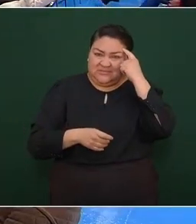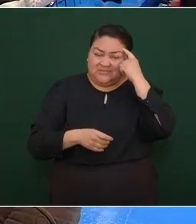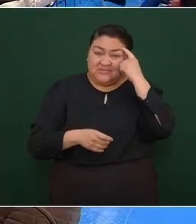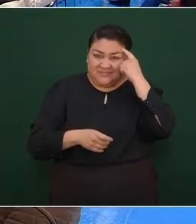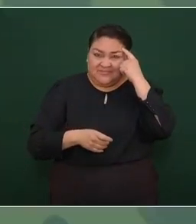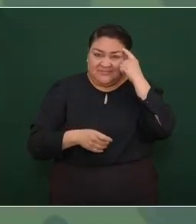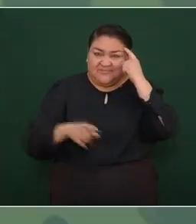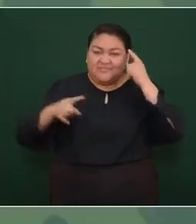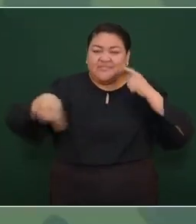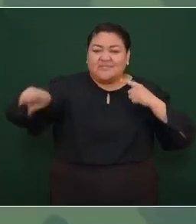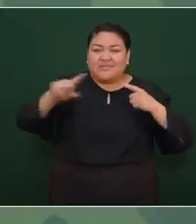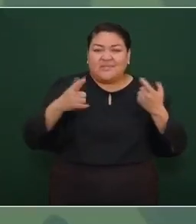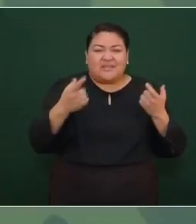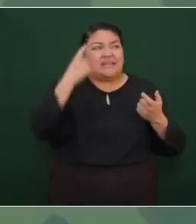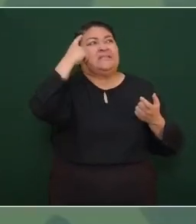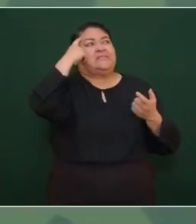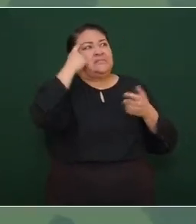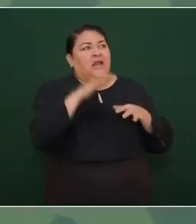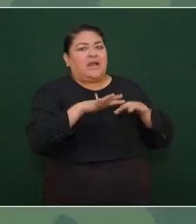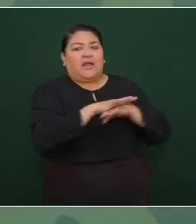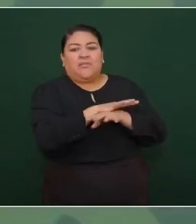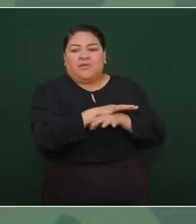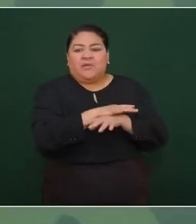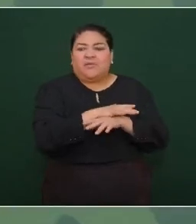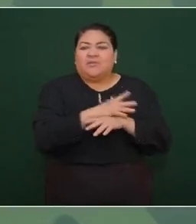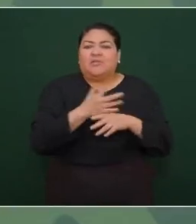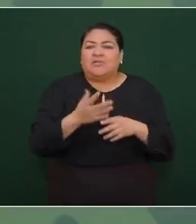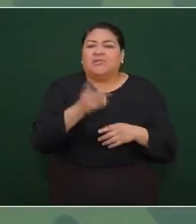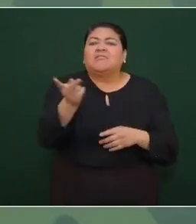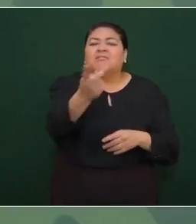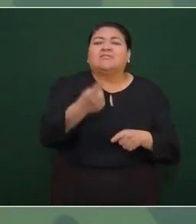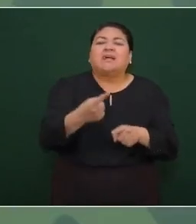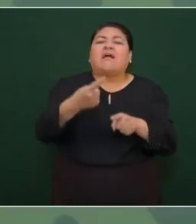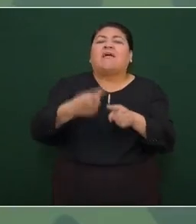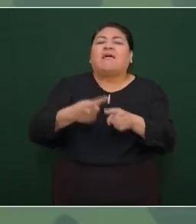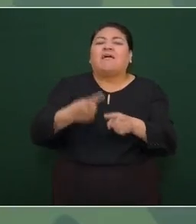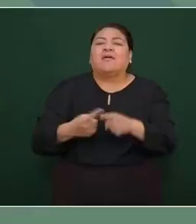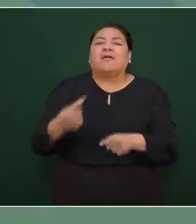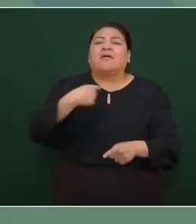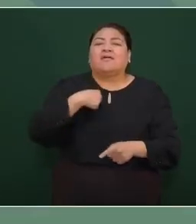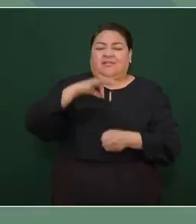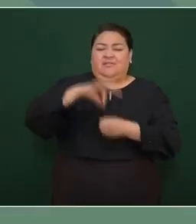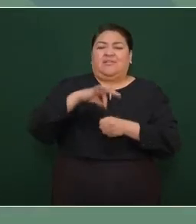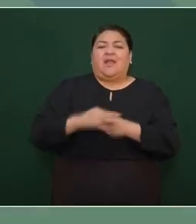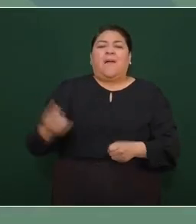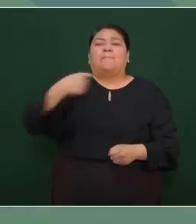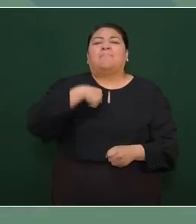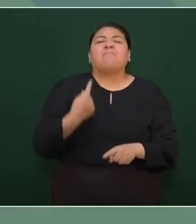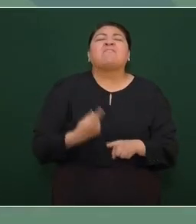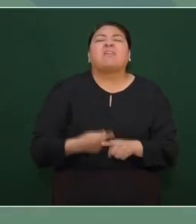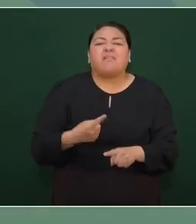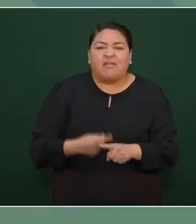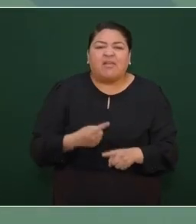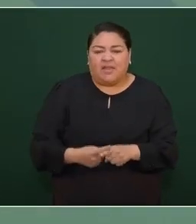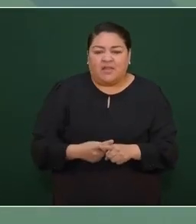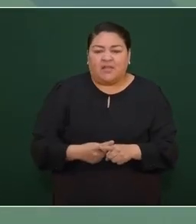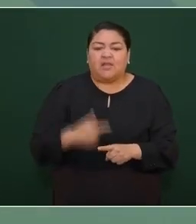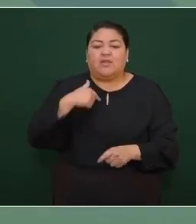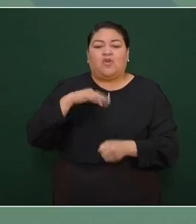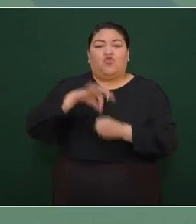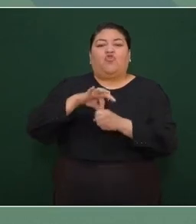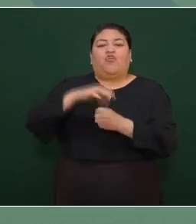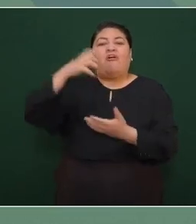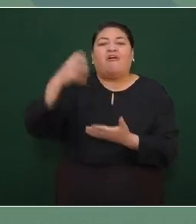de que iba a haber el cambio bueno ¿quién vota por mí y gano